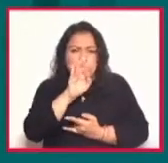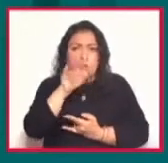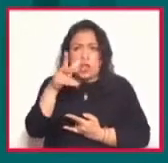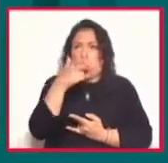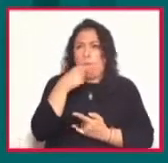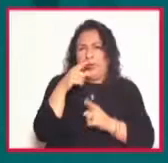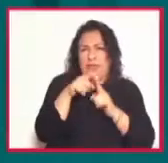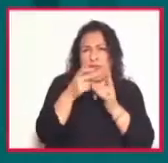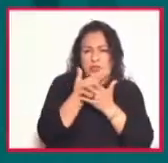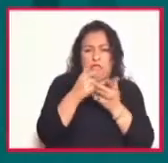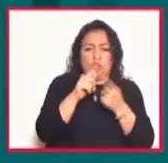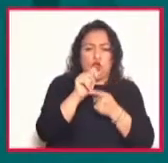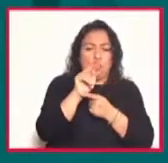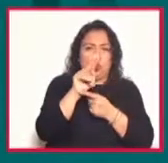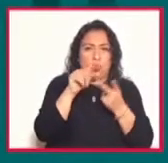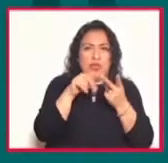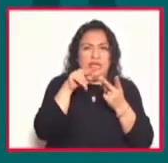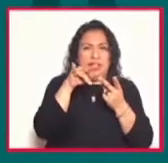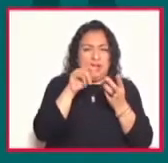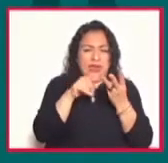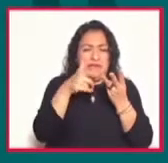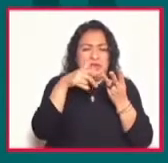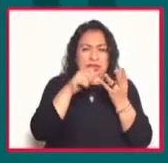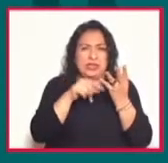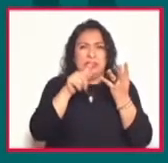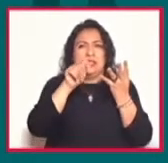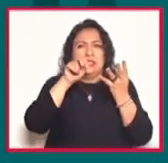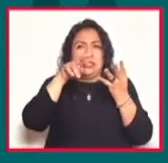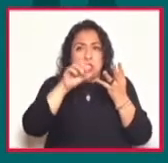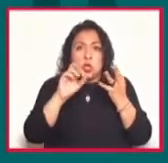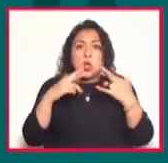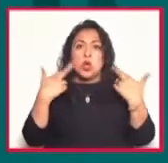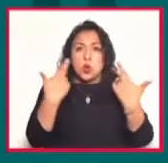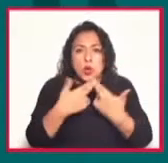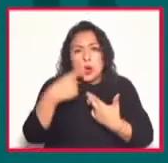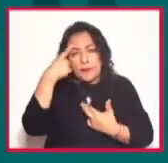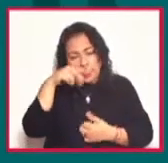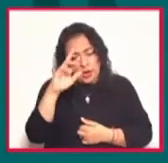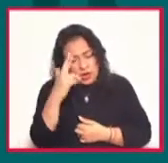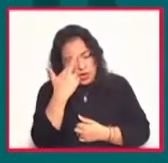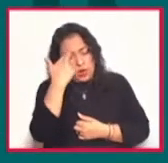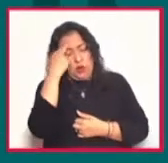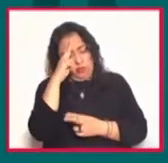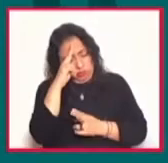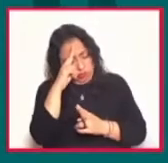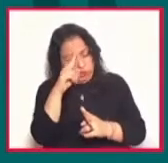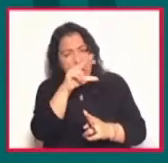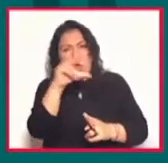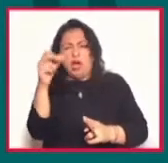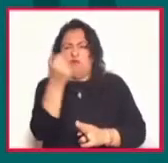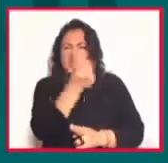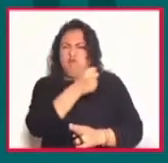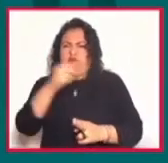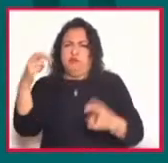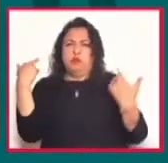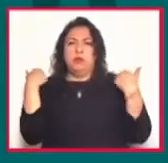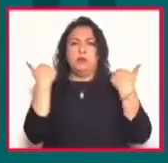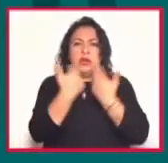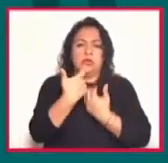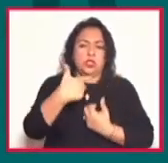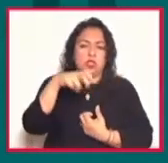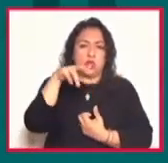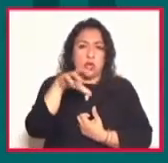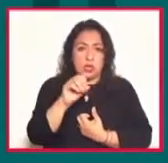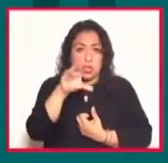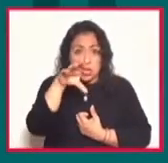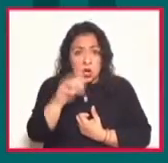Tute, Liniers, Nani, Gis y Trino se reunieron para recordar y hacer homenaje al gran maestro Quino, compartiendo